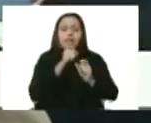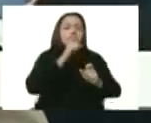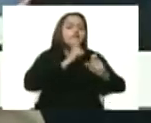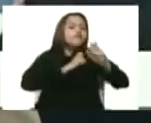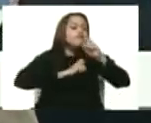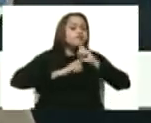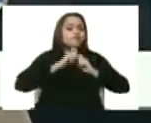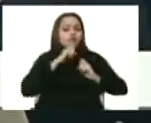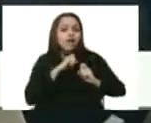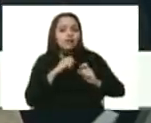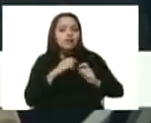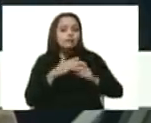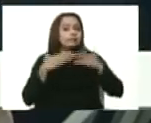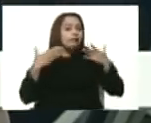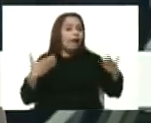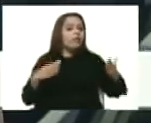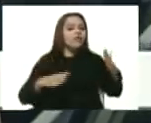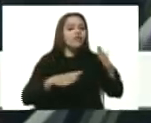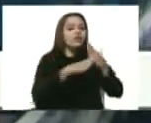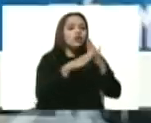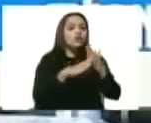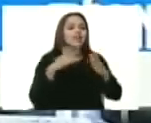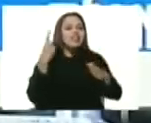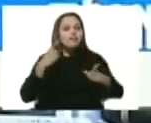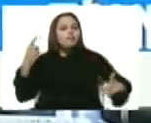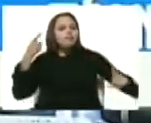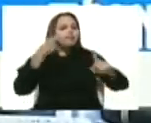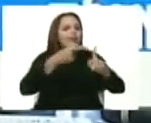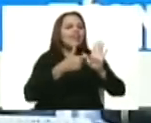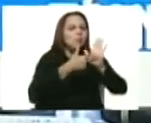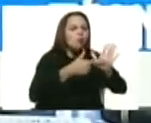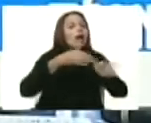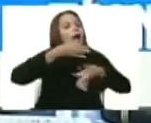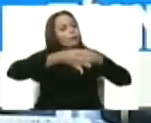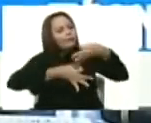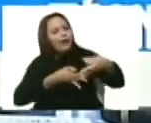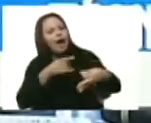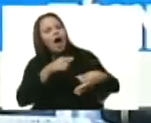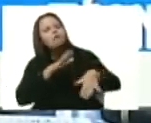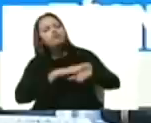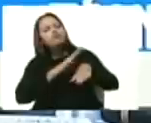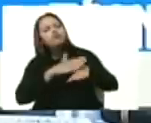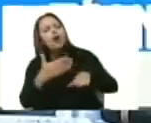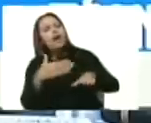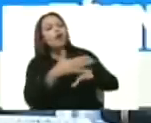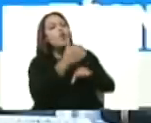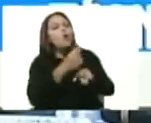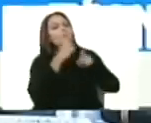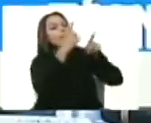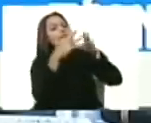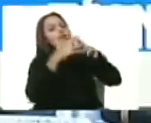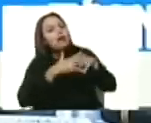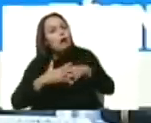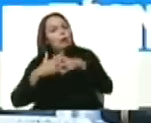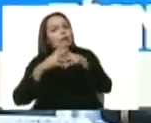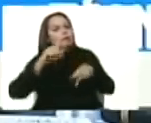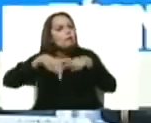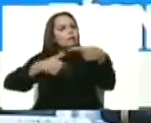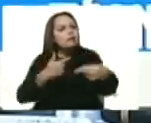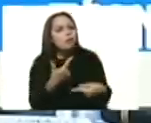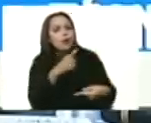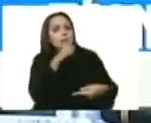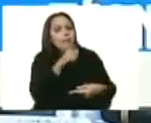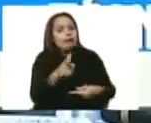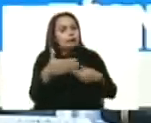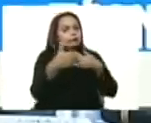del bloqueo criminal, allí tenemos que llegar y explicar lo que ha significado que a Venezuela en los últimos dos